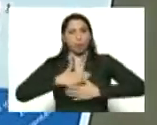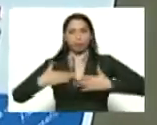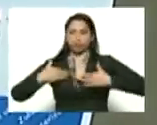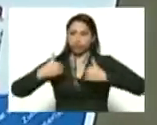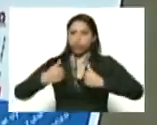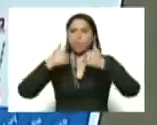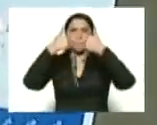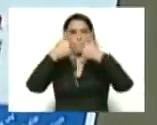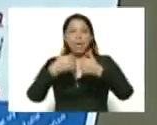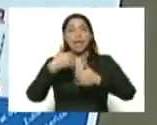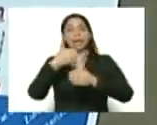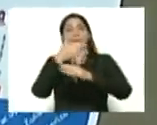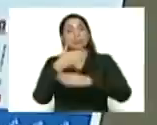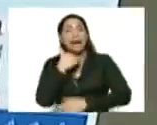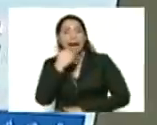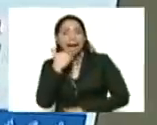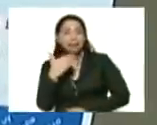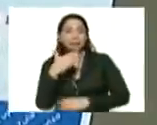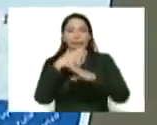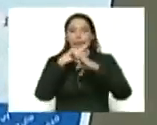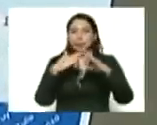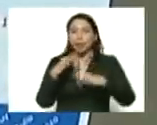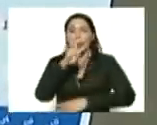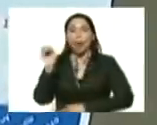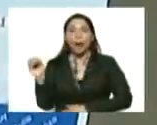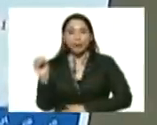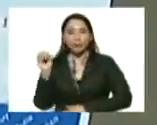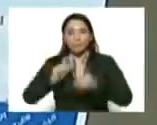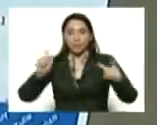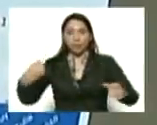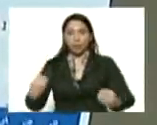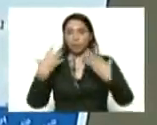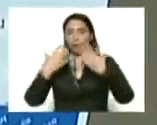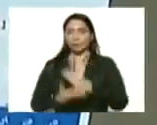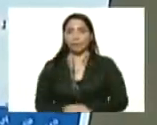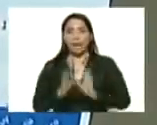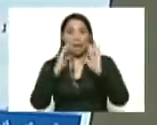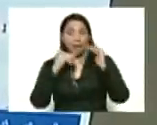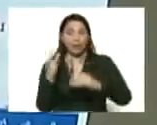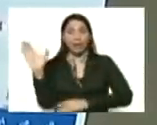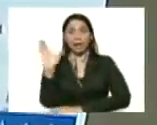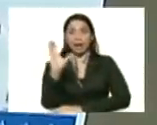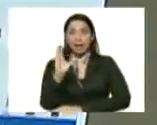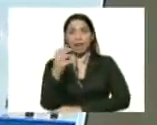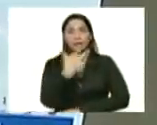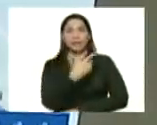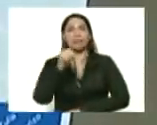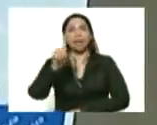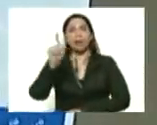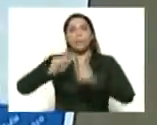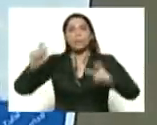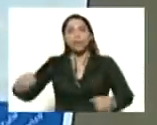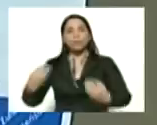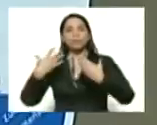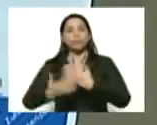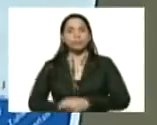de casi la mitad, 40 casos atendiendo. Caracas tiene 31 casos,